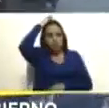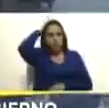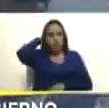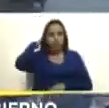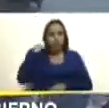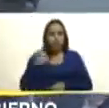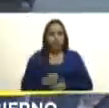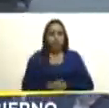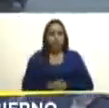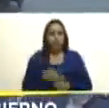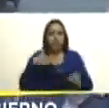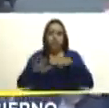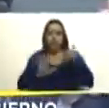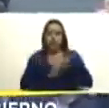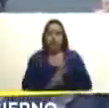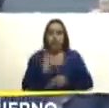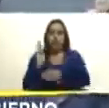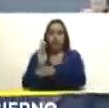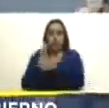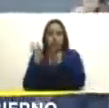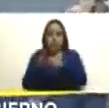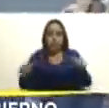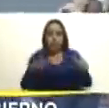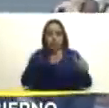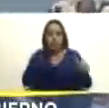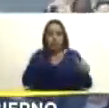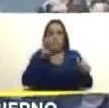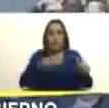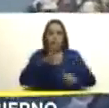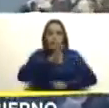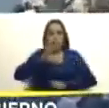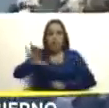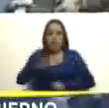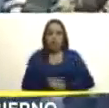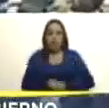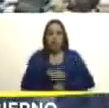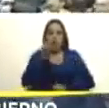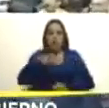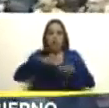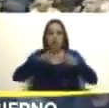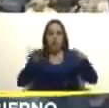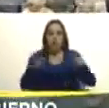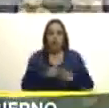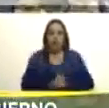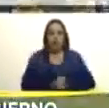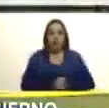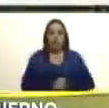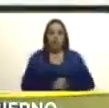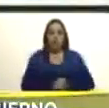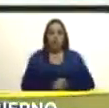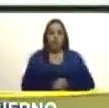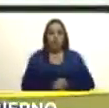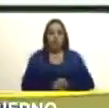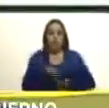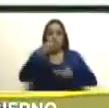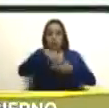ver con la integridad territorial con la soberanía con la paz con la región